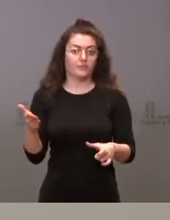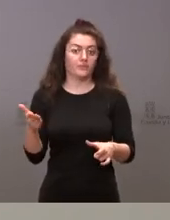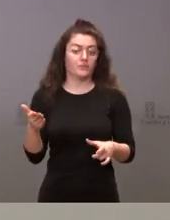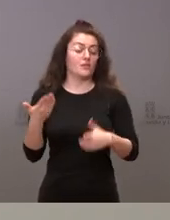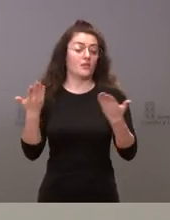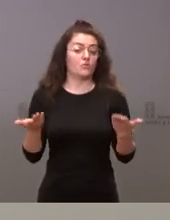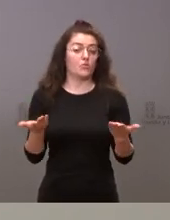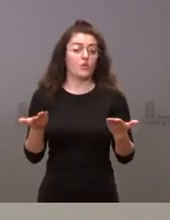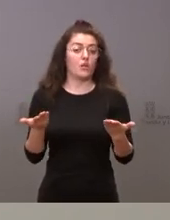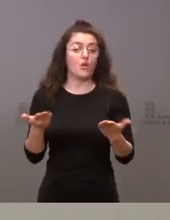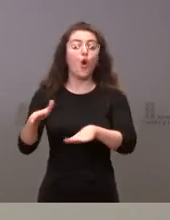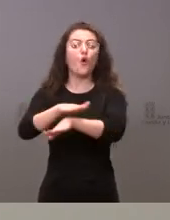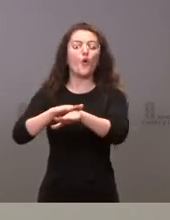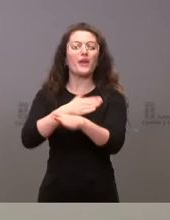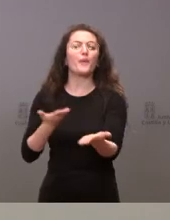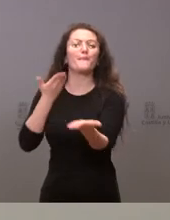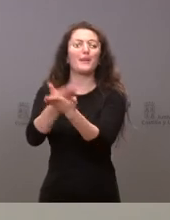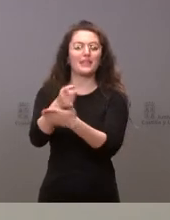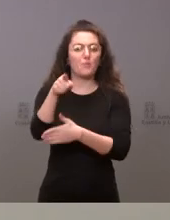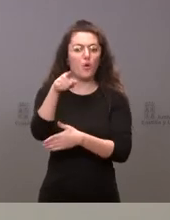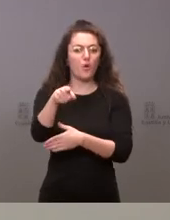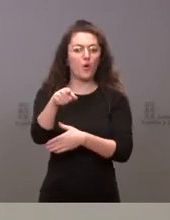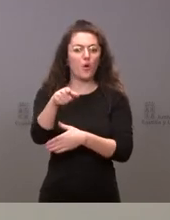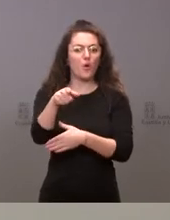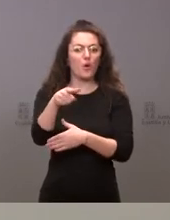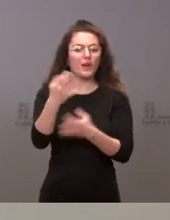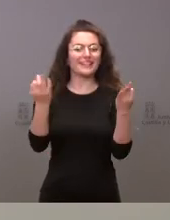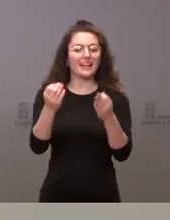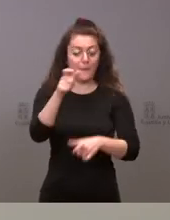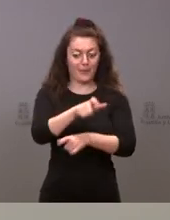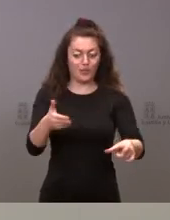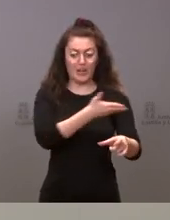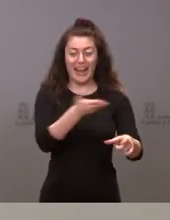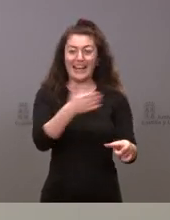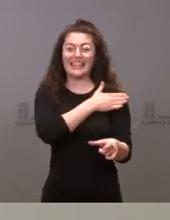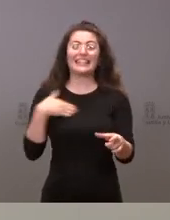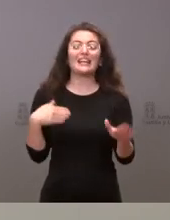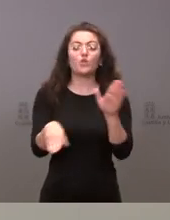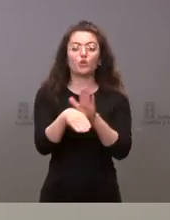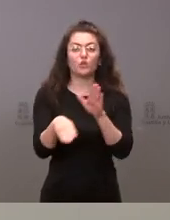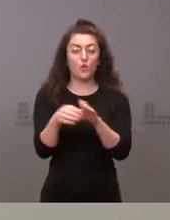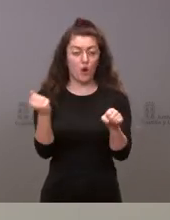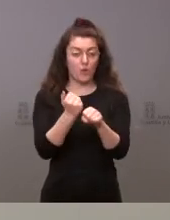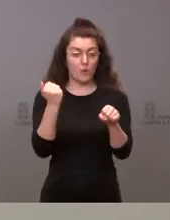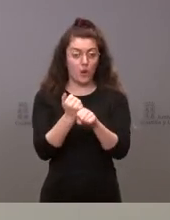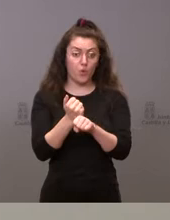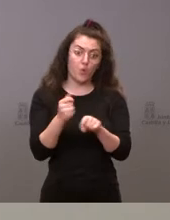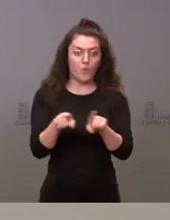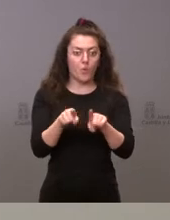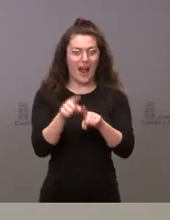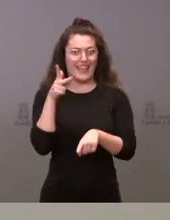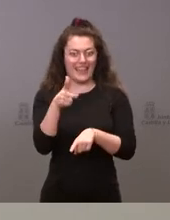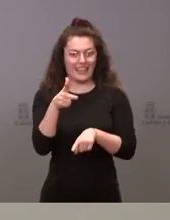garantice por tanto que aquellas personas que deseen seguir ejerciéndose el derecho al trabajo lo puedan hacer con